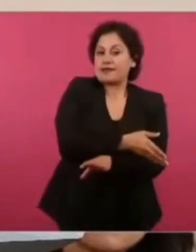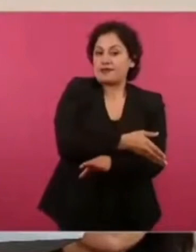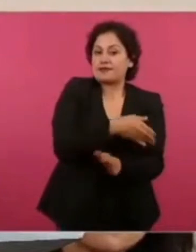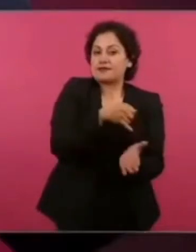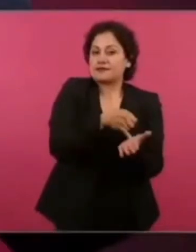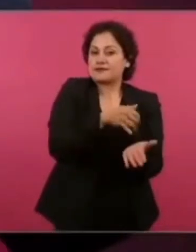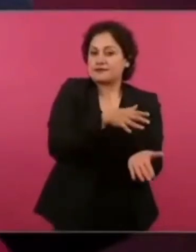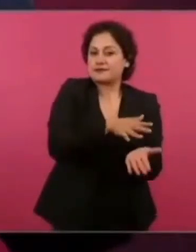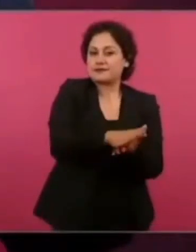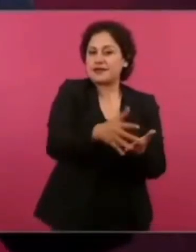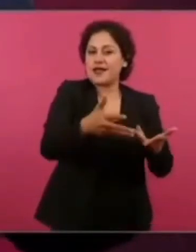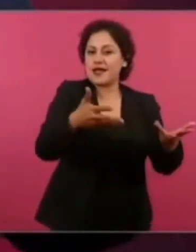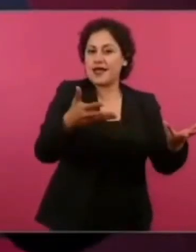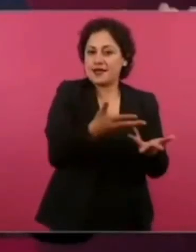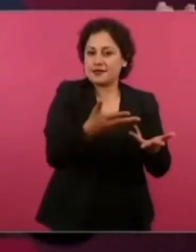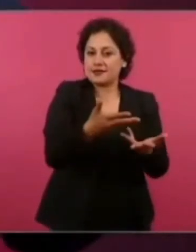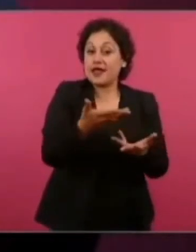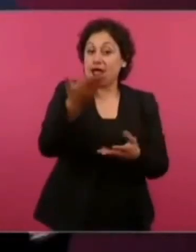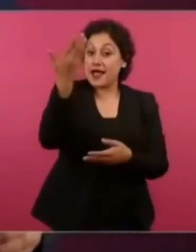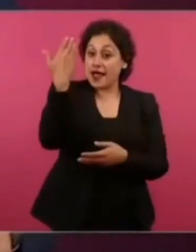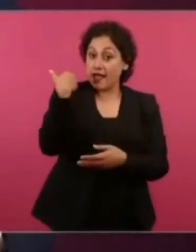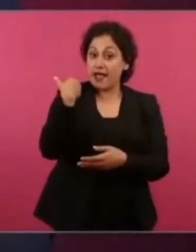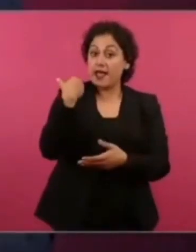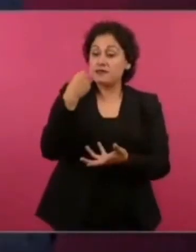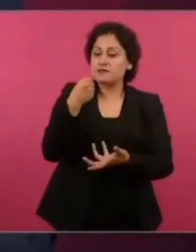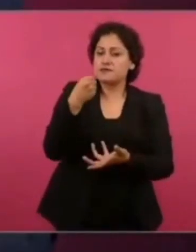millones al año,